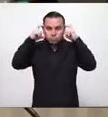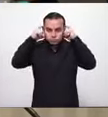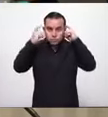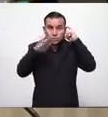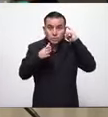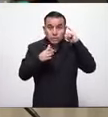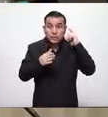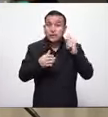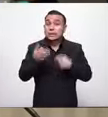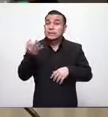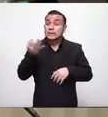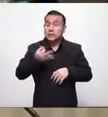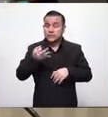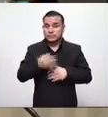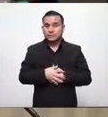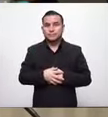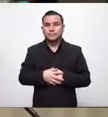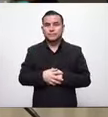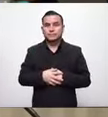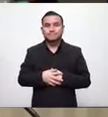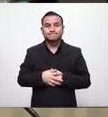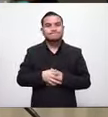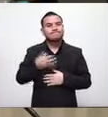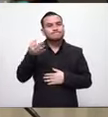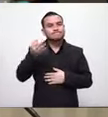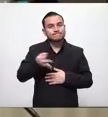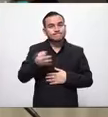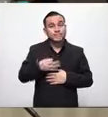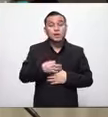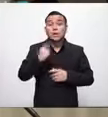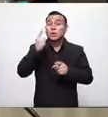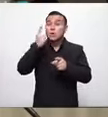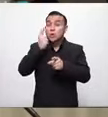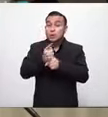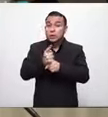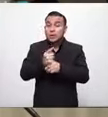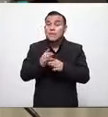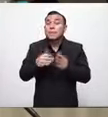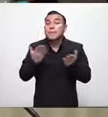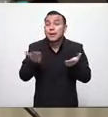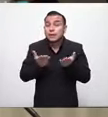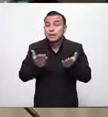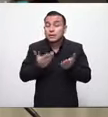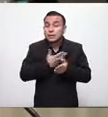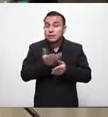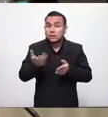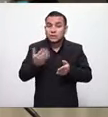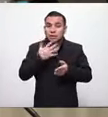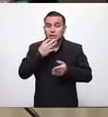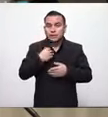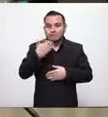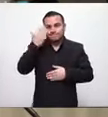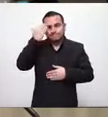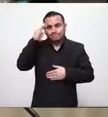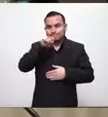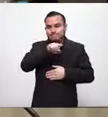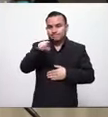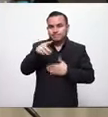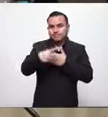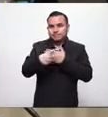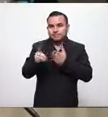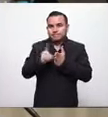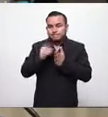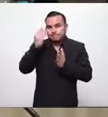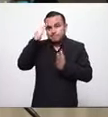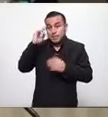no puede ser normal. Tenemos que hacer lo correcto para poder evitar esto. Y yo no sé ustedes, pero si mañana